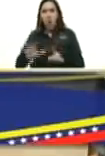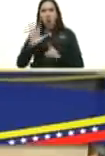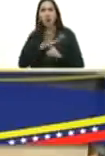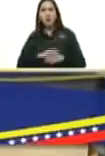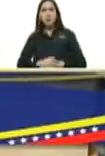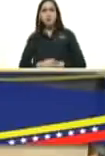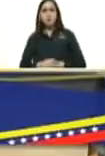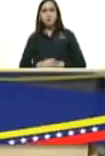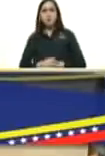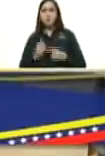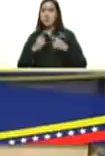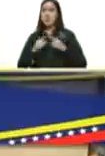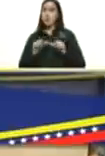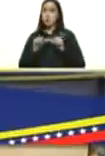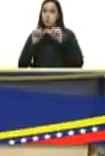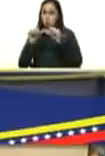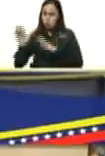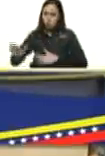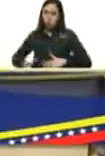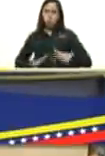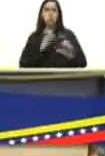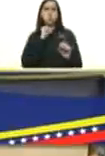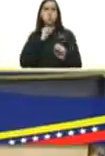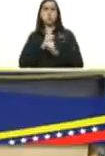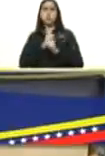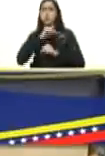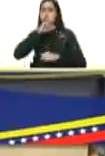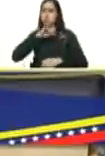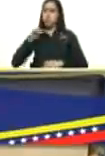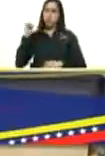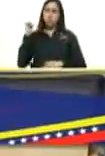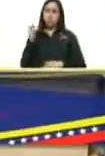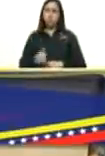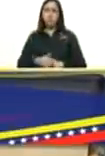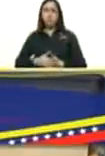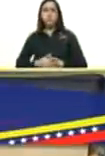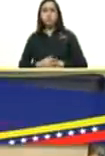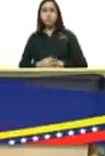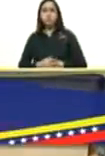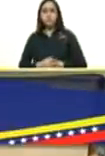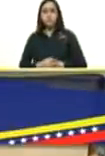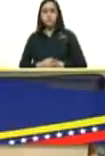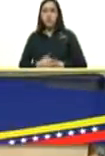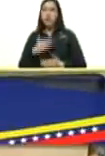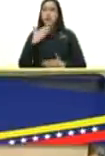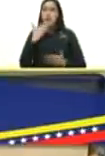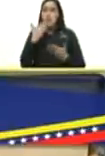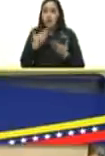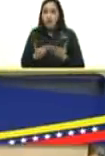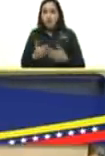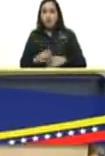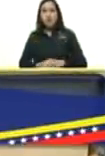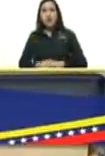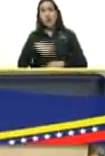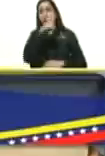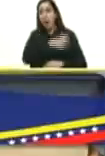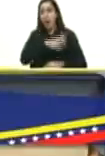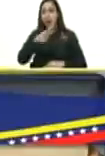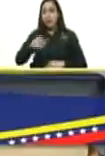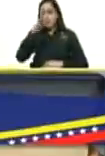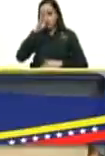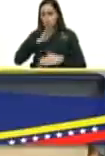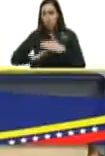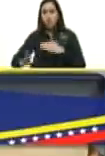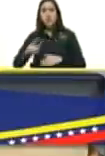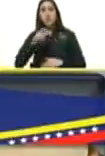pero que ha seguido su curso ha seguido su historia y que agradece a la gente digna del